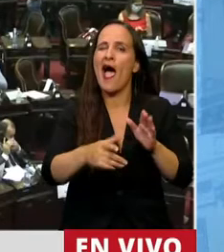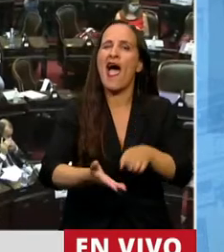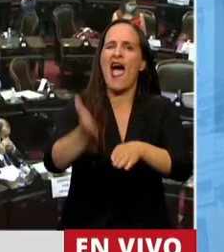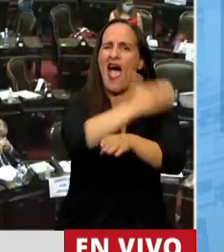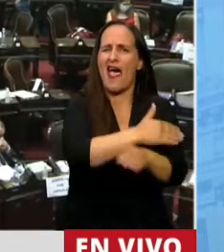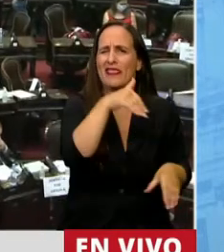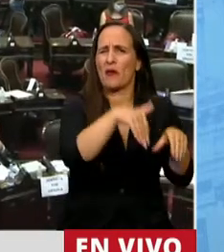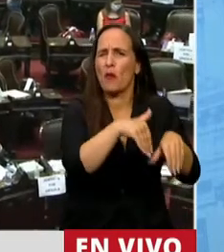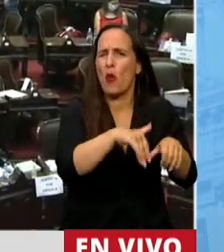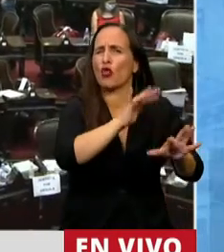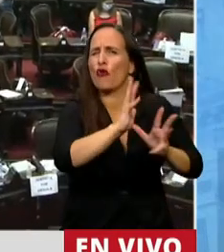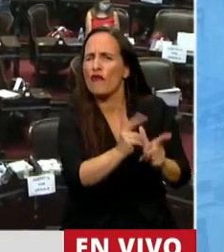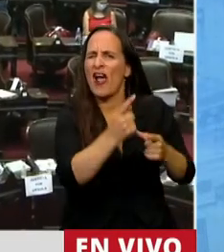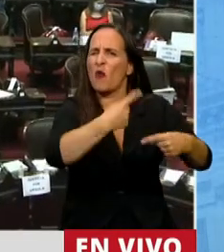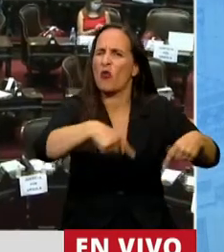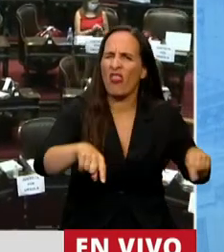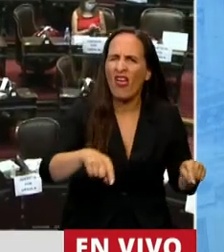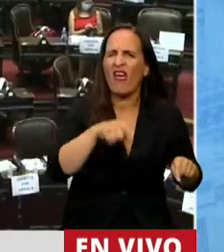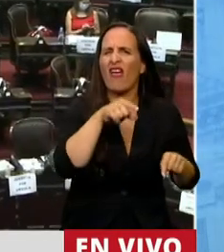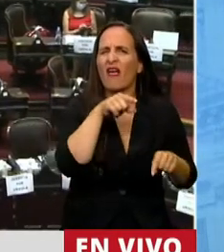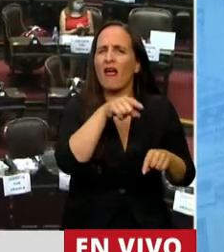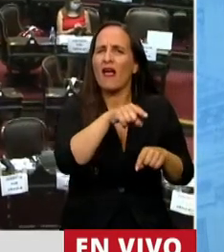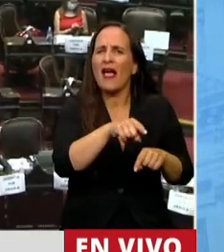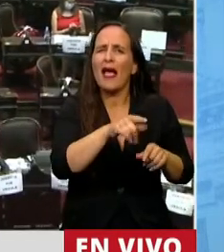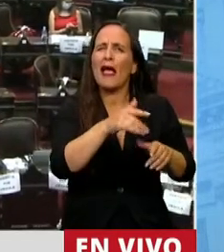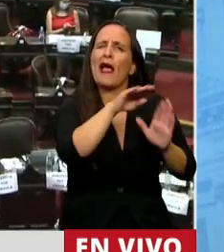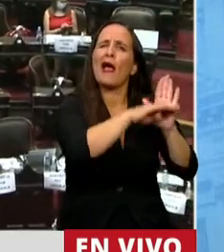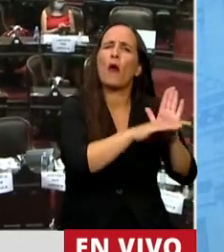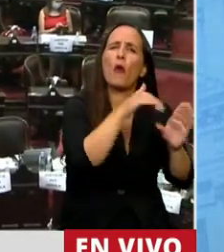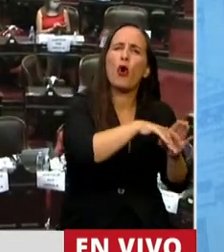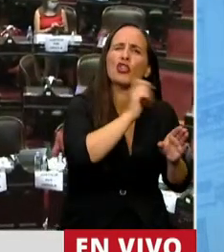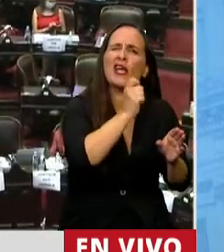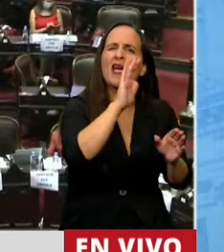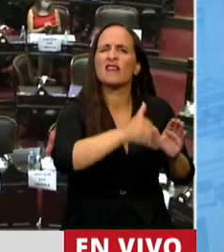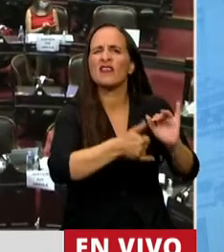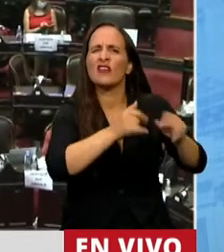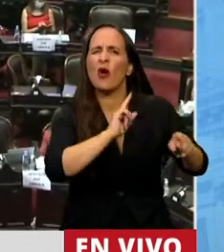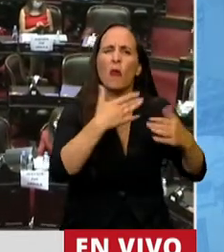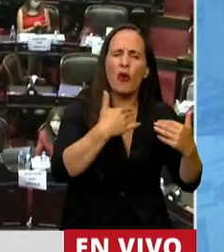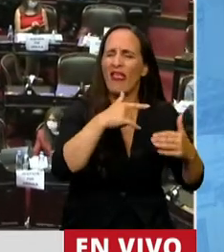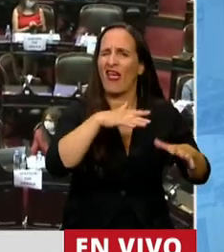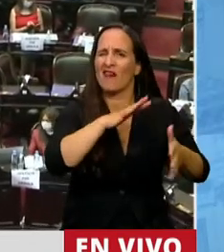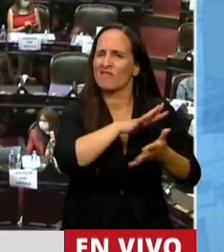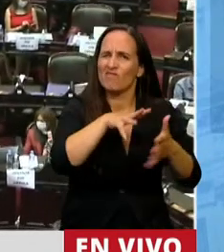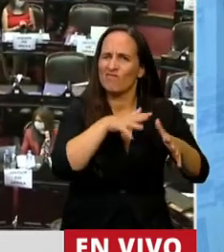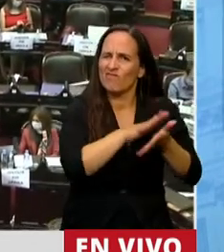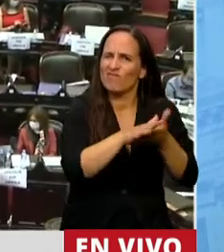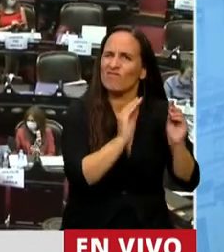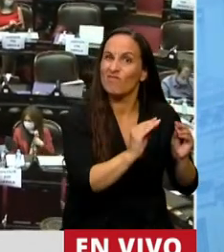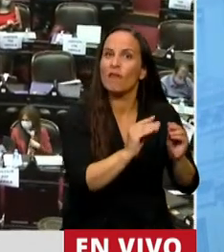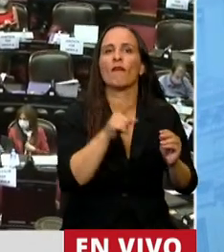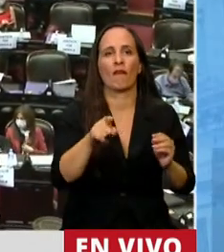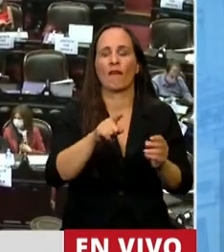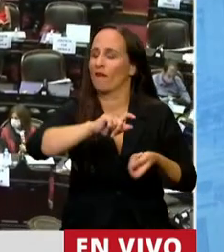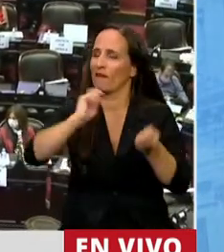electoral y el manejo tramposo de los padrones electorales. Aún con sus límites, ante el